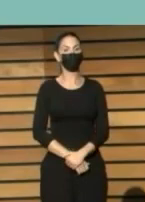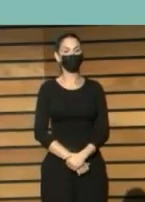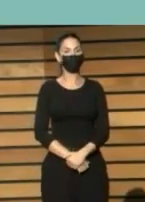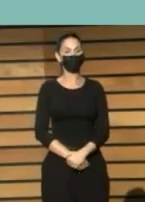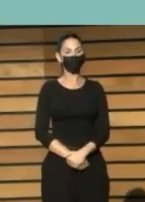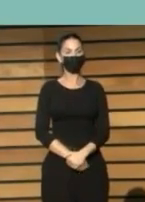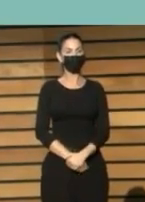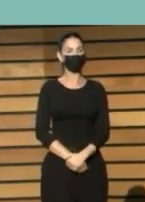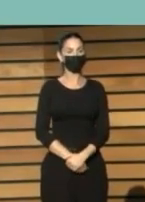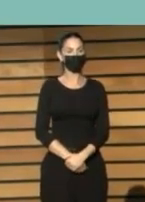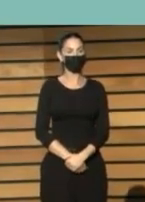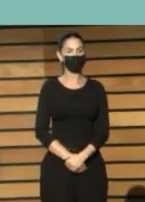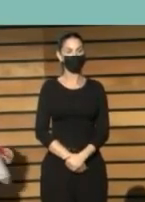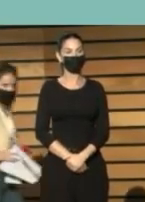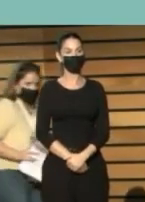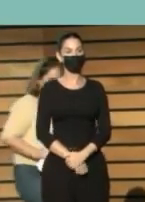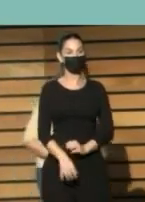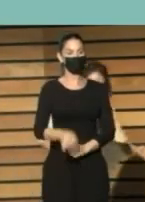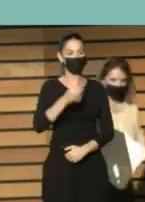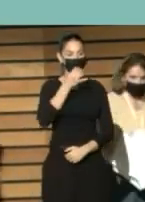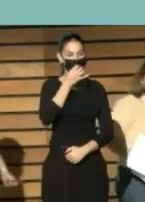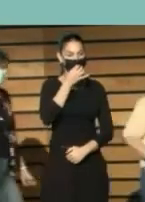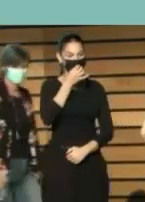¡Aplausos! ¡Aplausos! ¡Aplausos! ¡Aplausos!